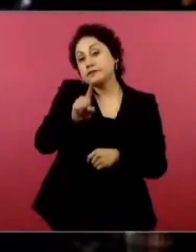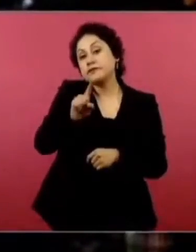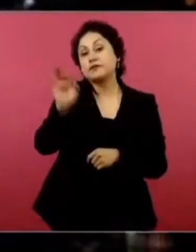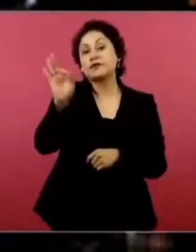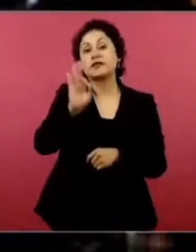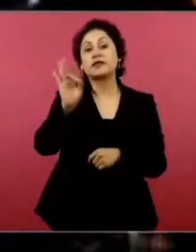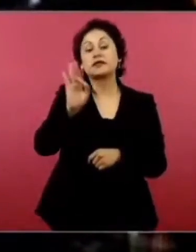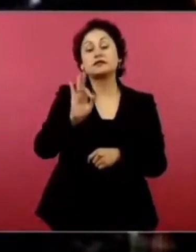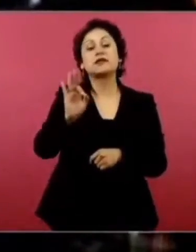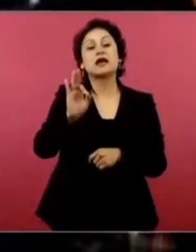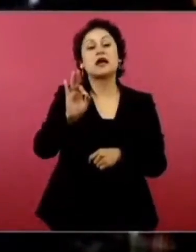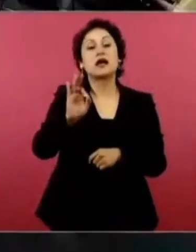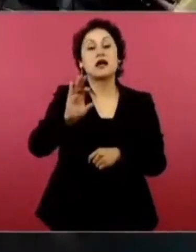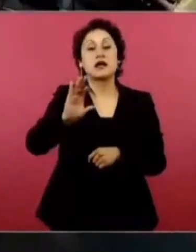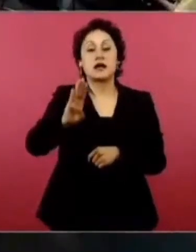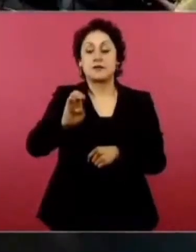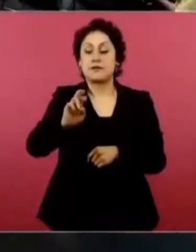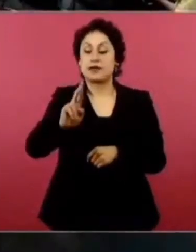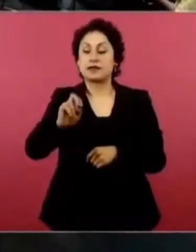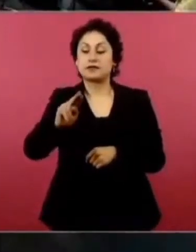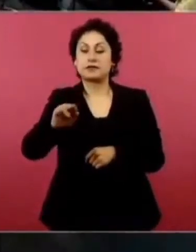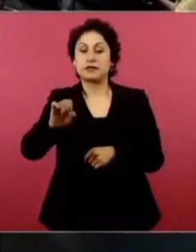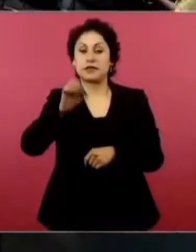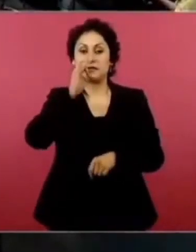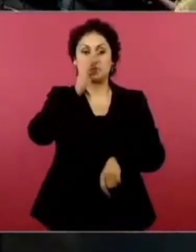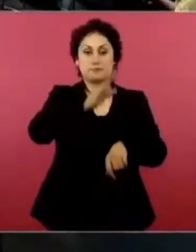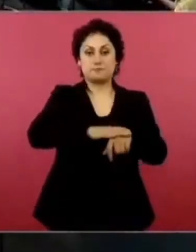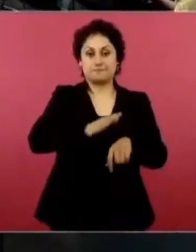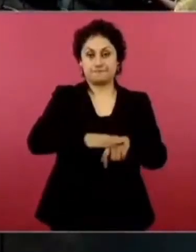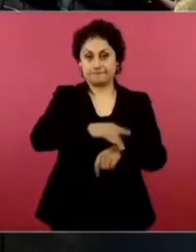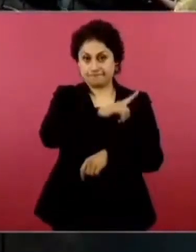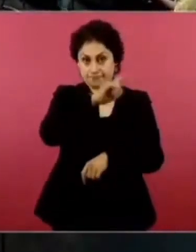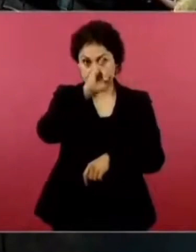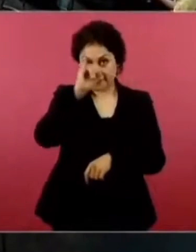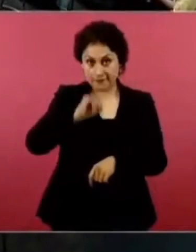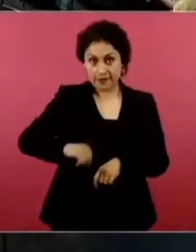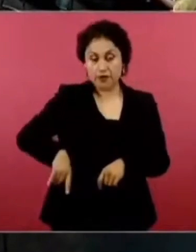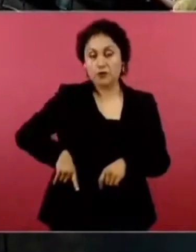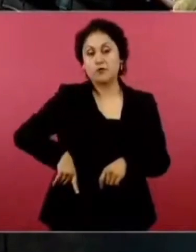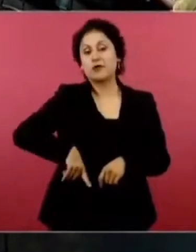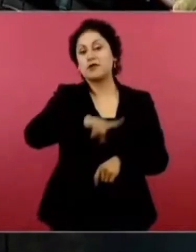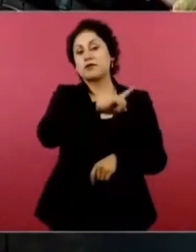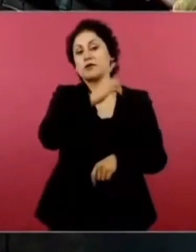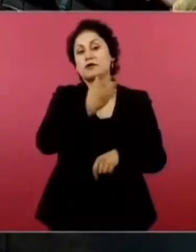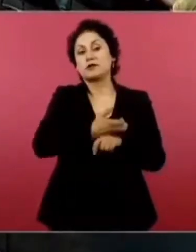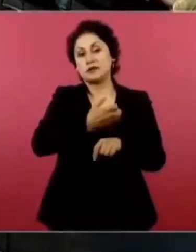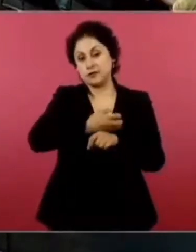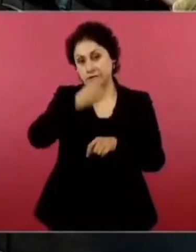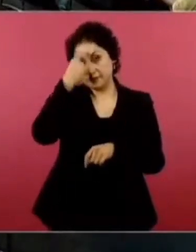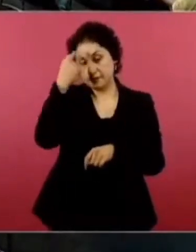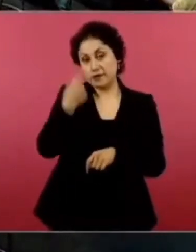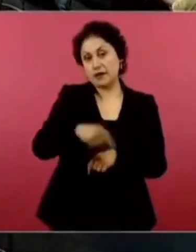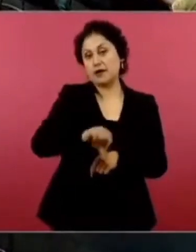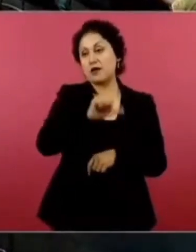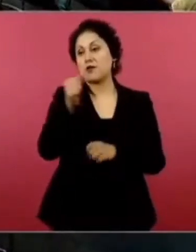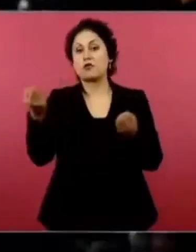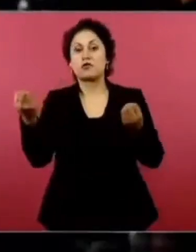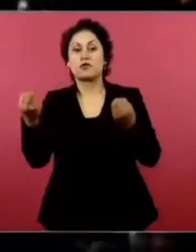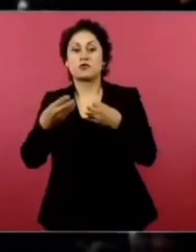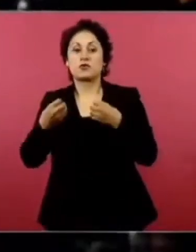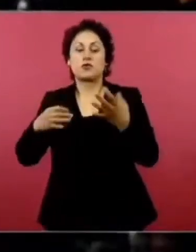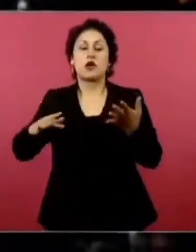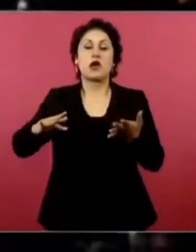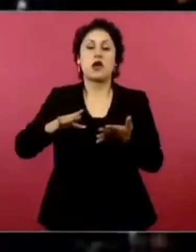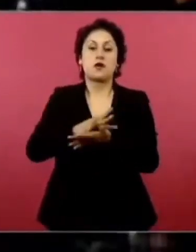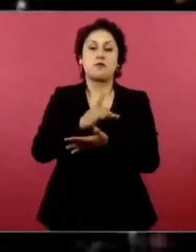haga un extrañamiento al Departamento de Estado para que la Agencia Internacional de Apoyo, que usa el